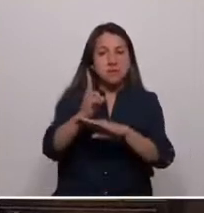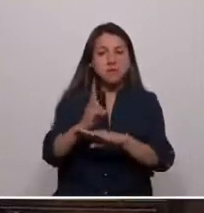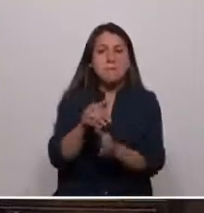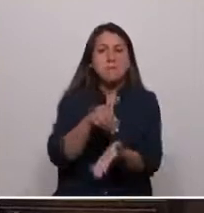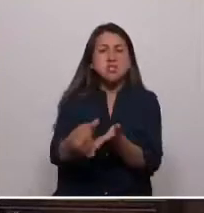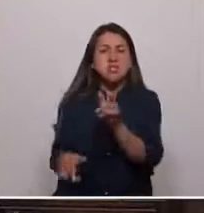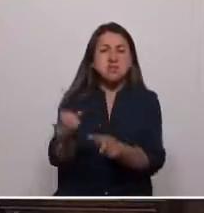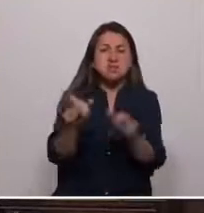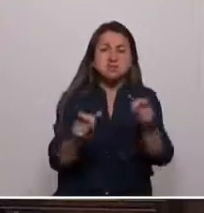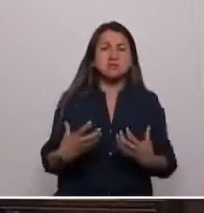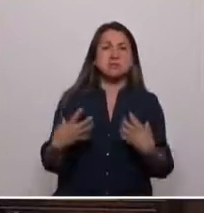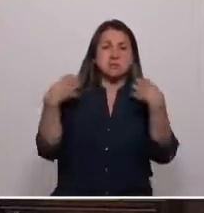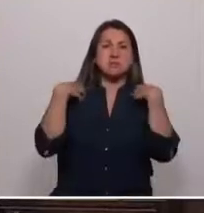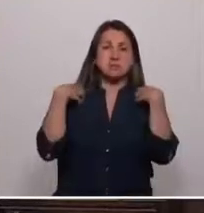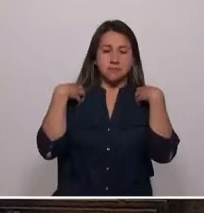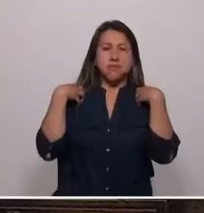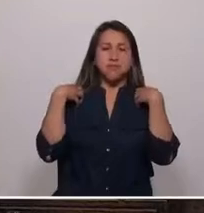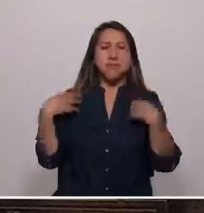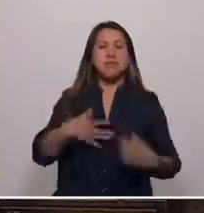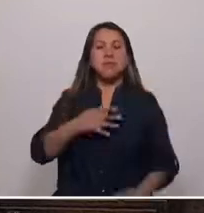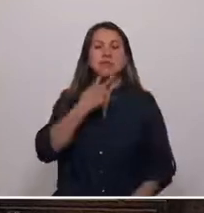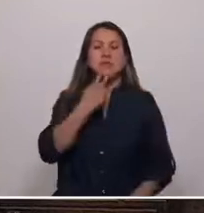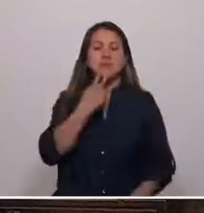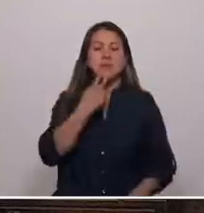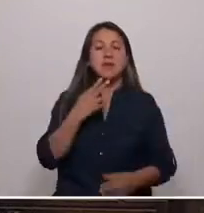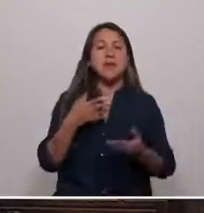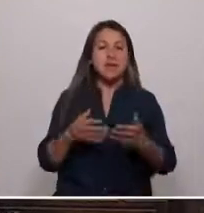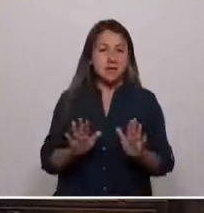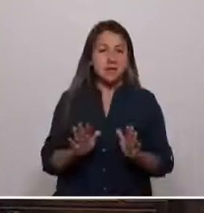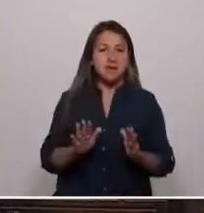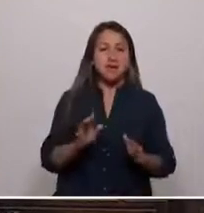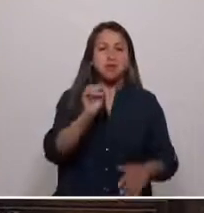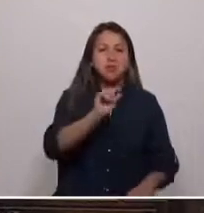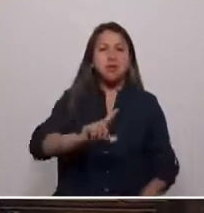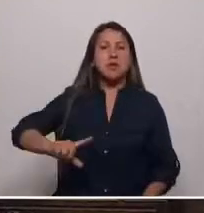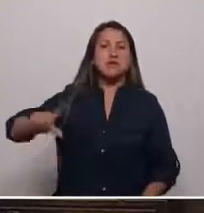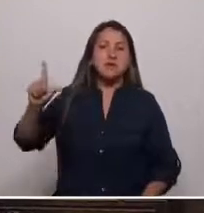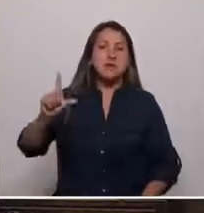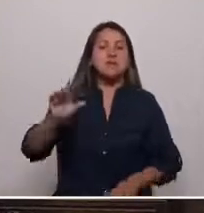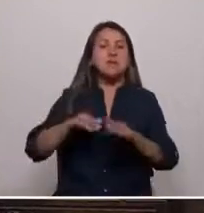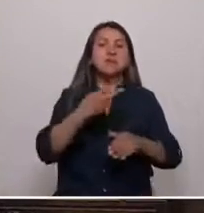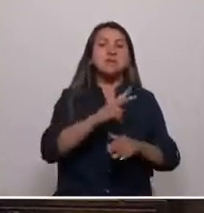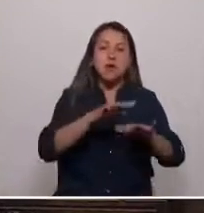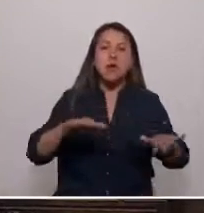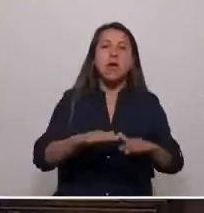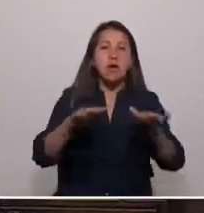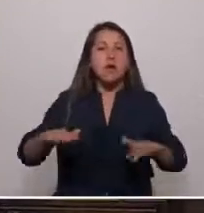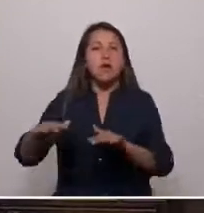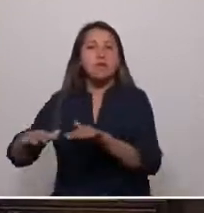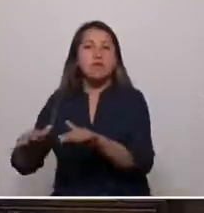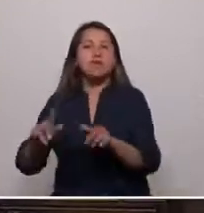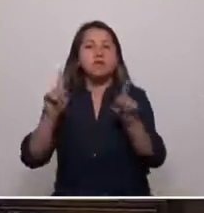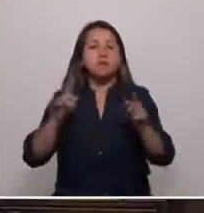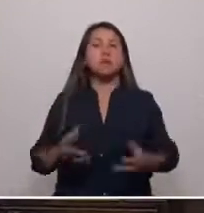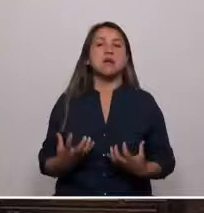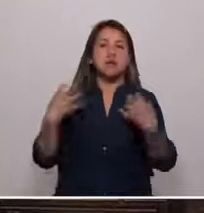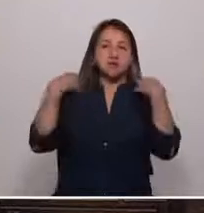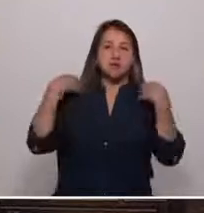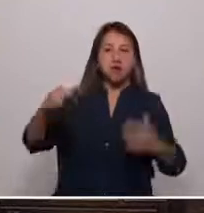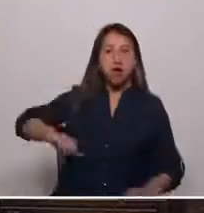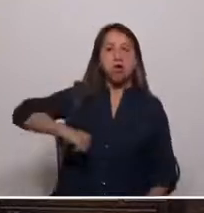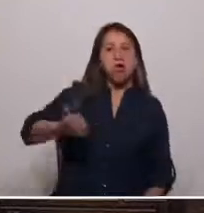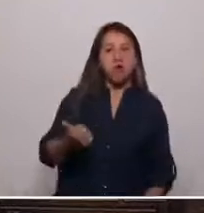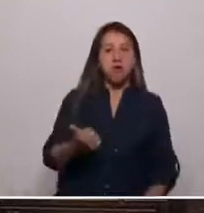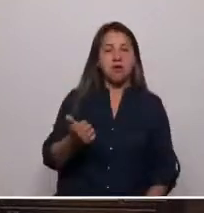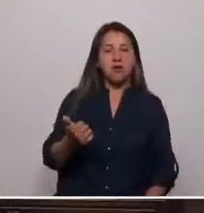chilenos responsables que quieren vivir en libertad y progresar en base a su esfuerzo. Debemos ser responsables con los jóvenes que deben